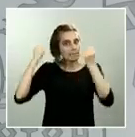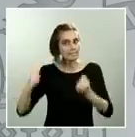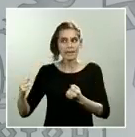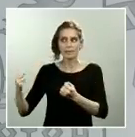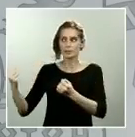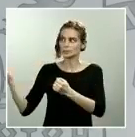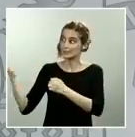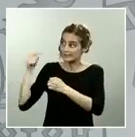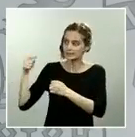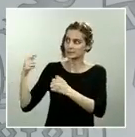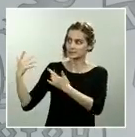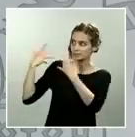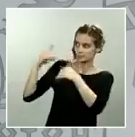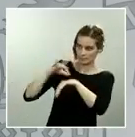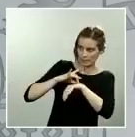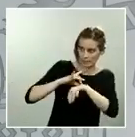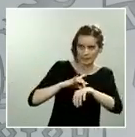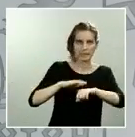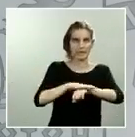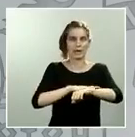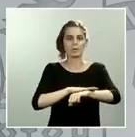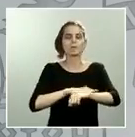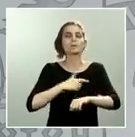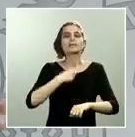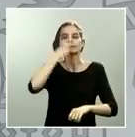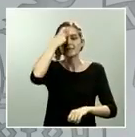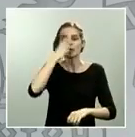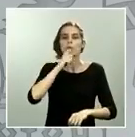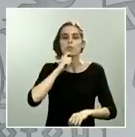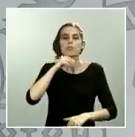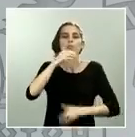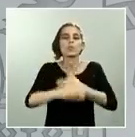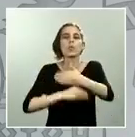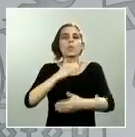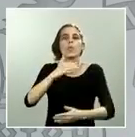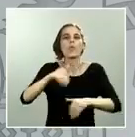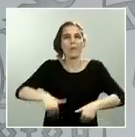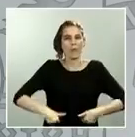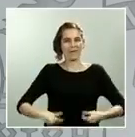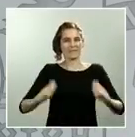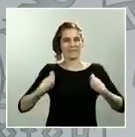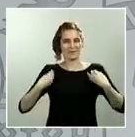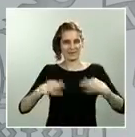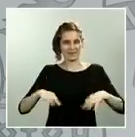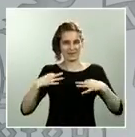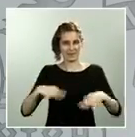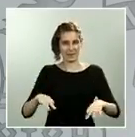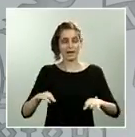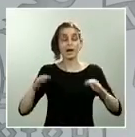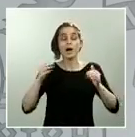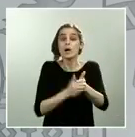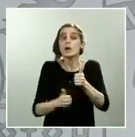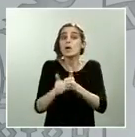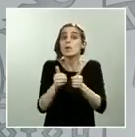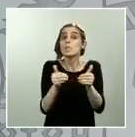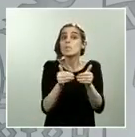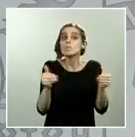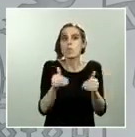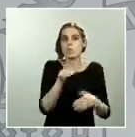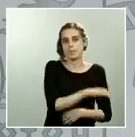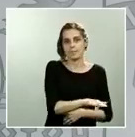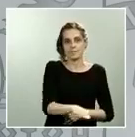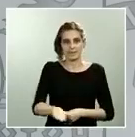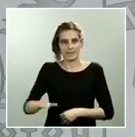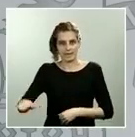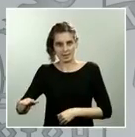manera se puede ir volviendo a esa nueva normalidad. Vamos a comenzar con los menores, hay recomendaciones, sensibilidad